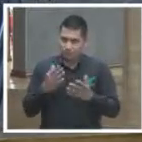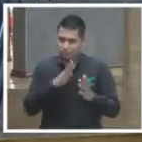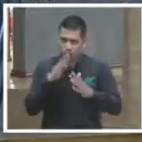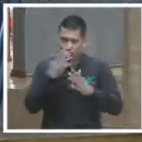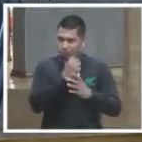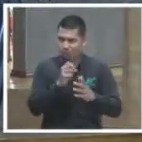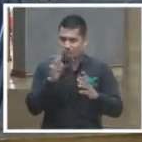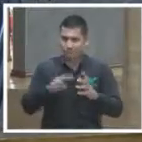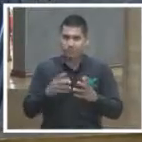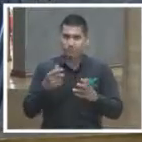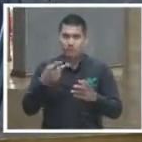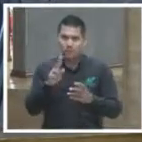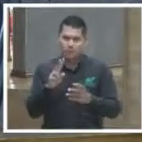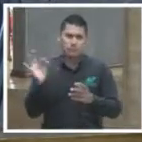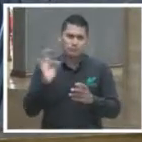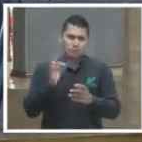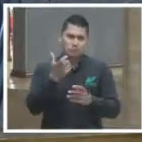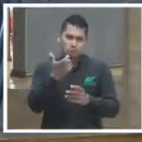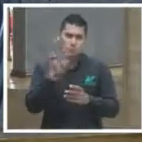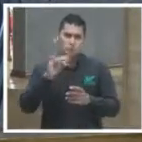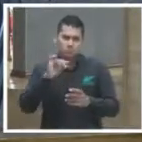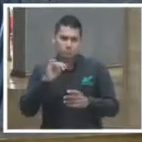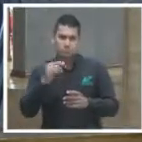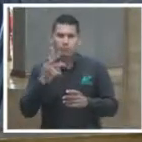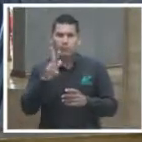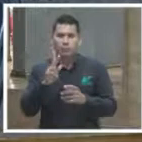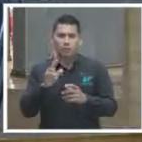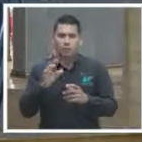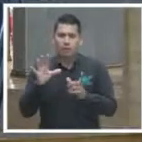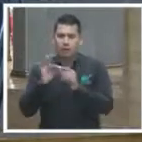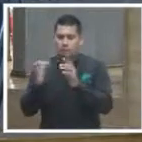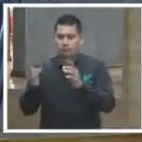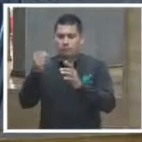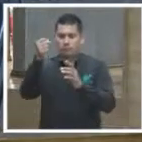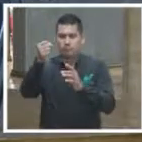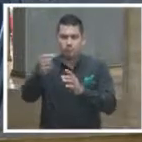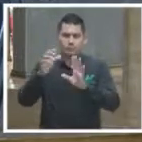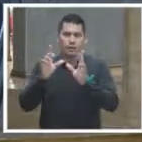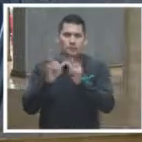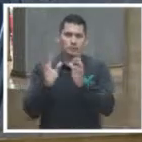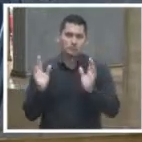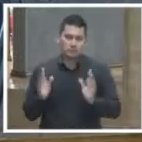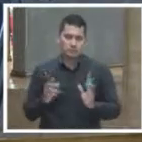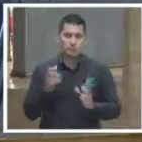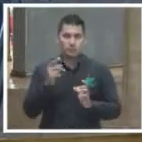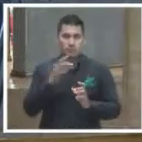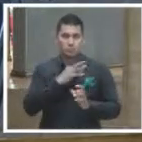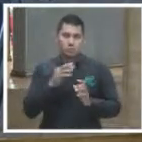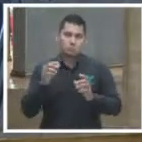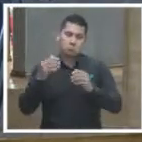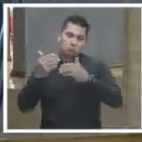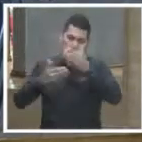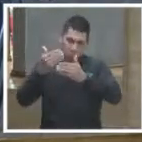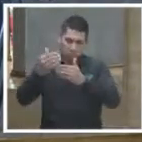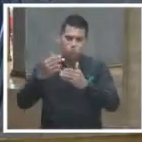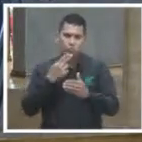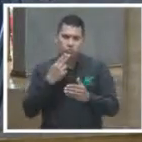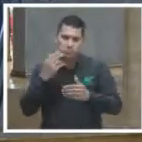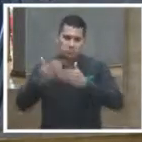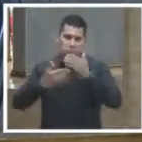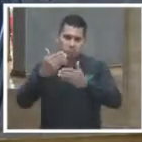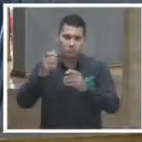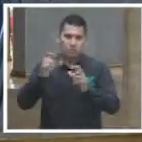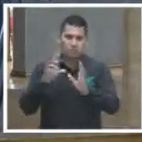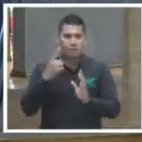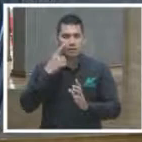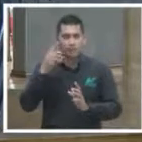que puede tener costos pero nada más lo colocaría también puede tener utilidades y yo creo que eso sería